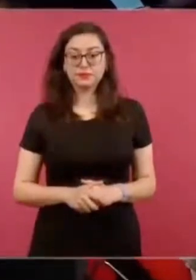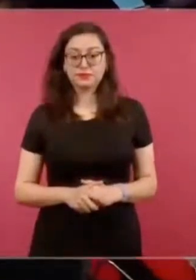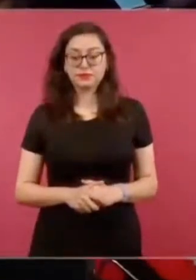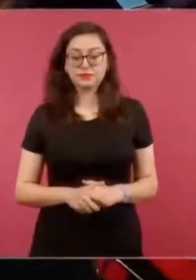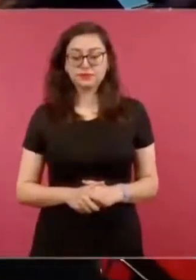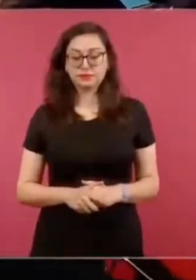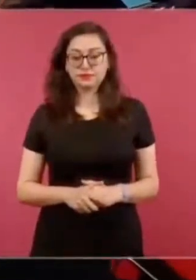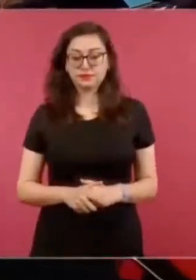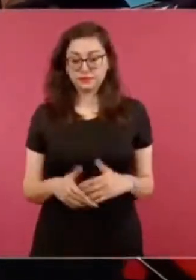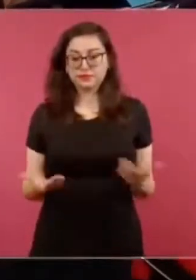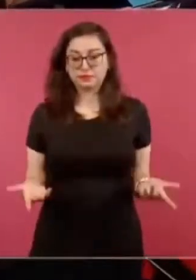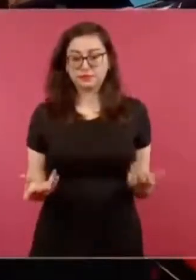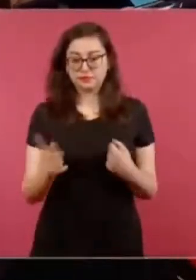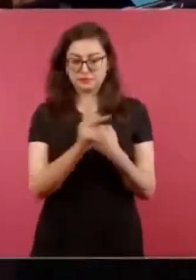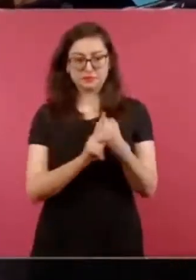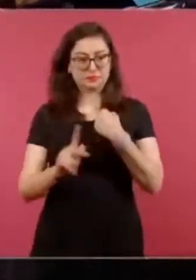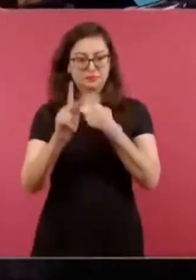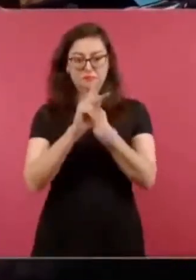Vivimos un país libre.